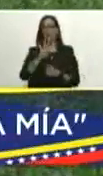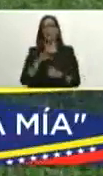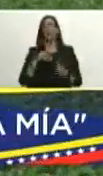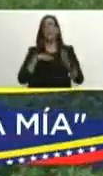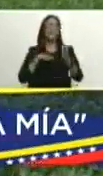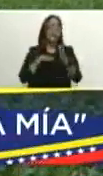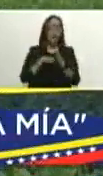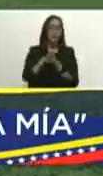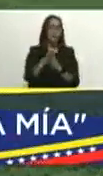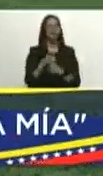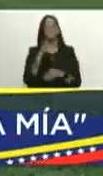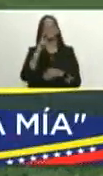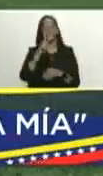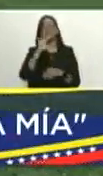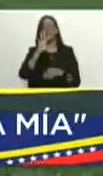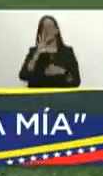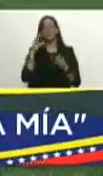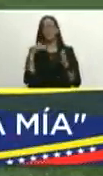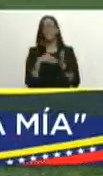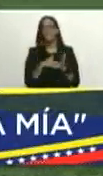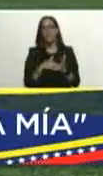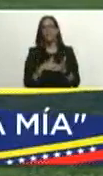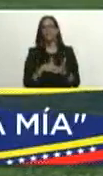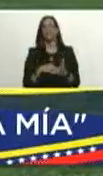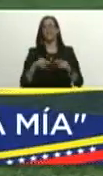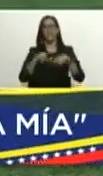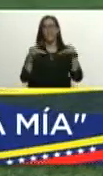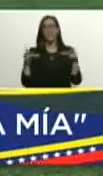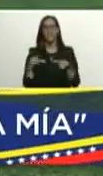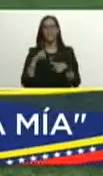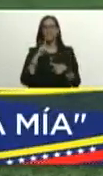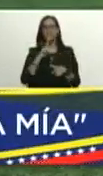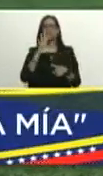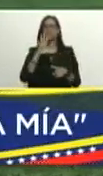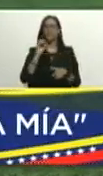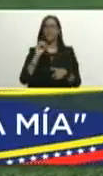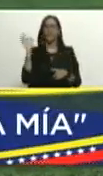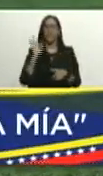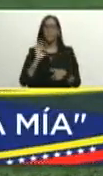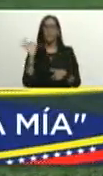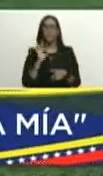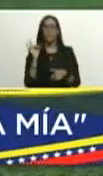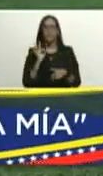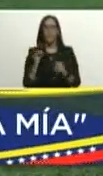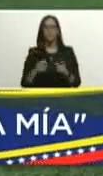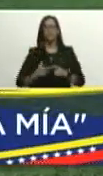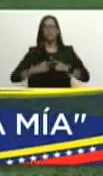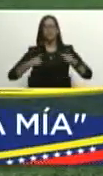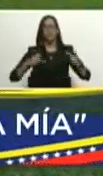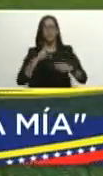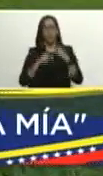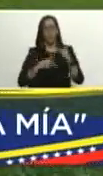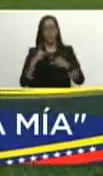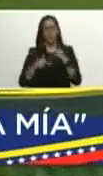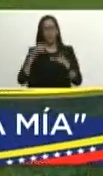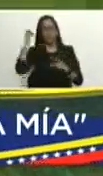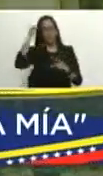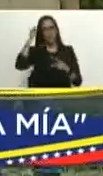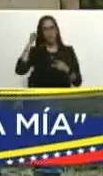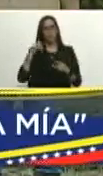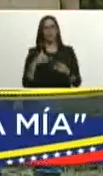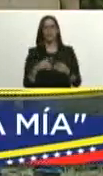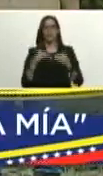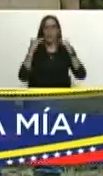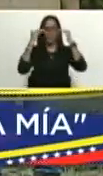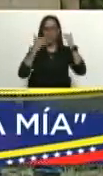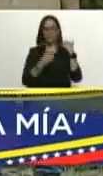para adelante con 25 mil hectáreas que significaría el 150% del incremento de la producción en el estado de Yaracuy adelante mi